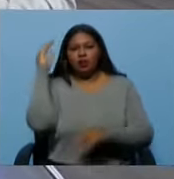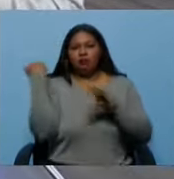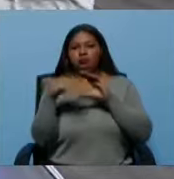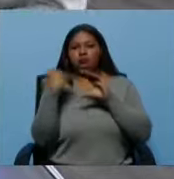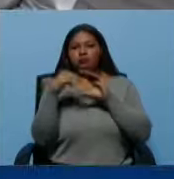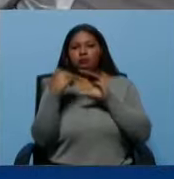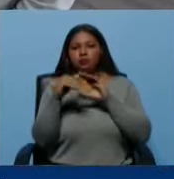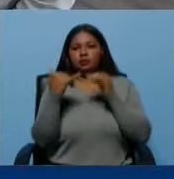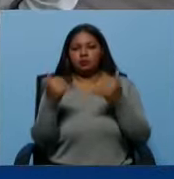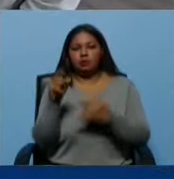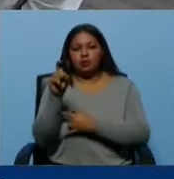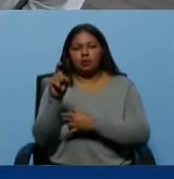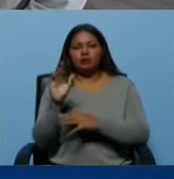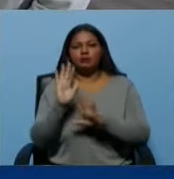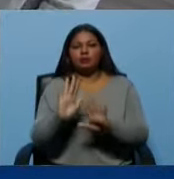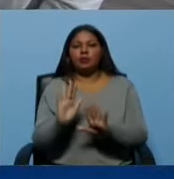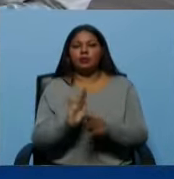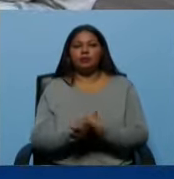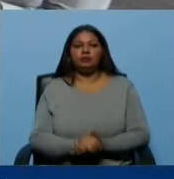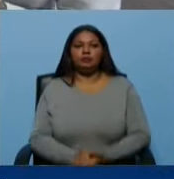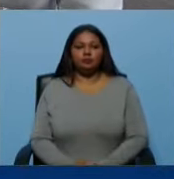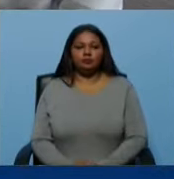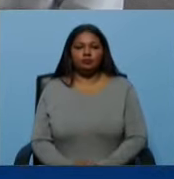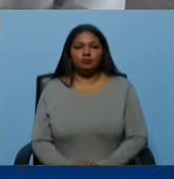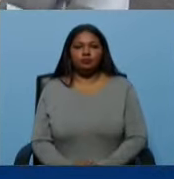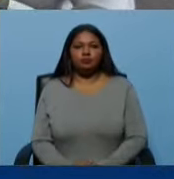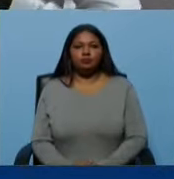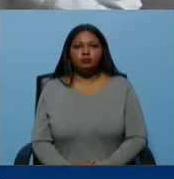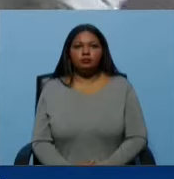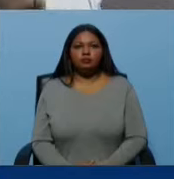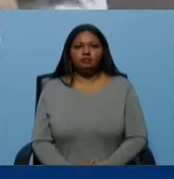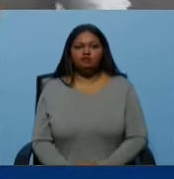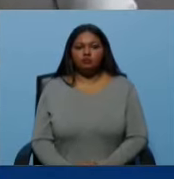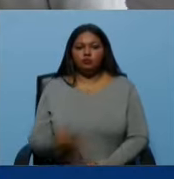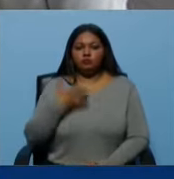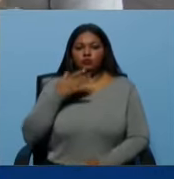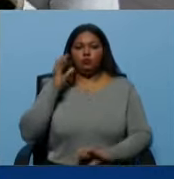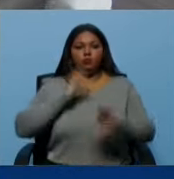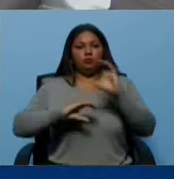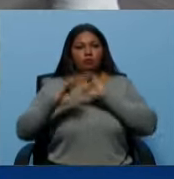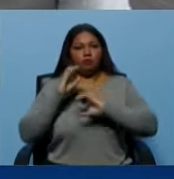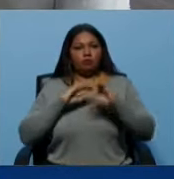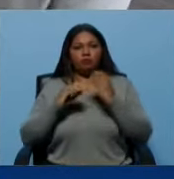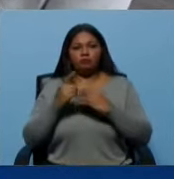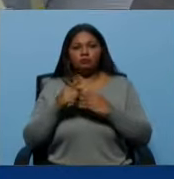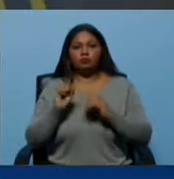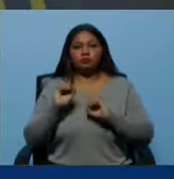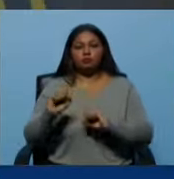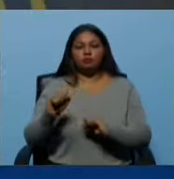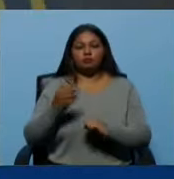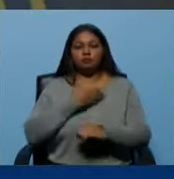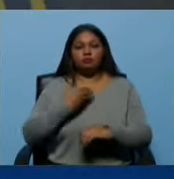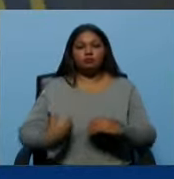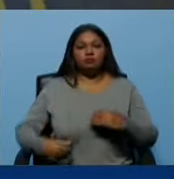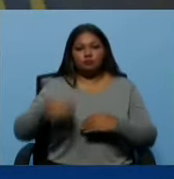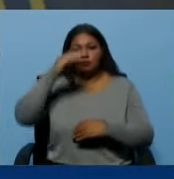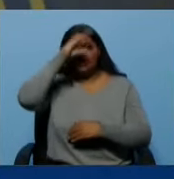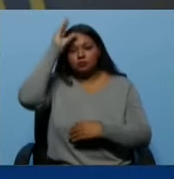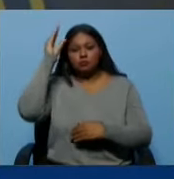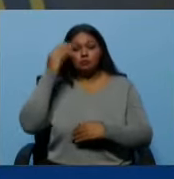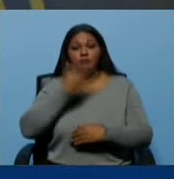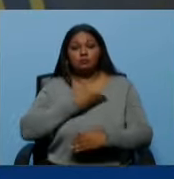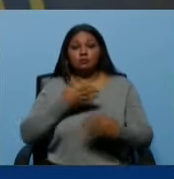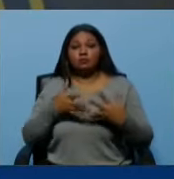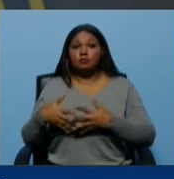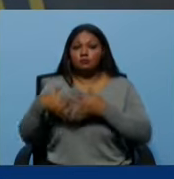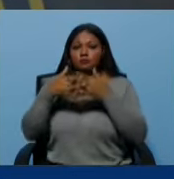su X, por su cuenta X. Y él se siente que está comunicándose con un expresidente de los Estados Unidos y diciéndole cosas al expresidente